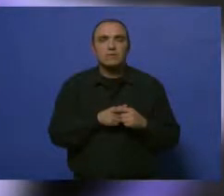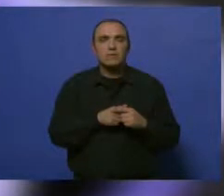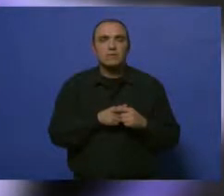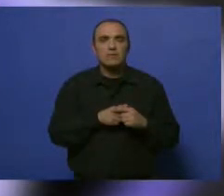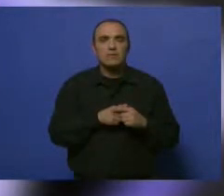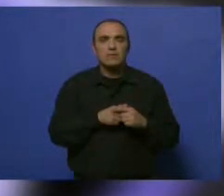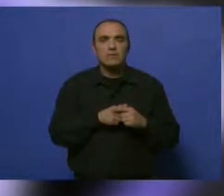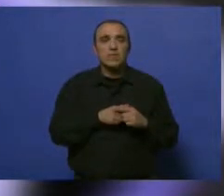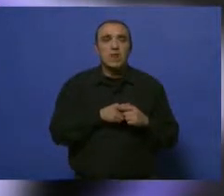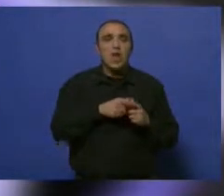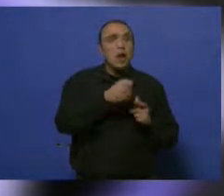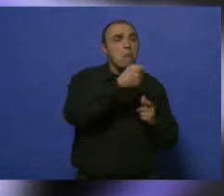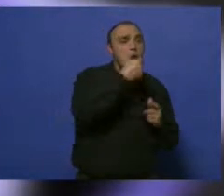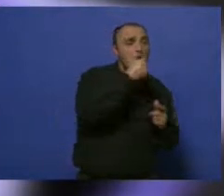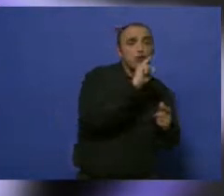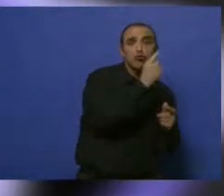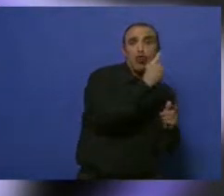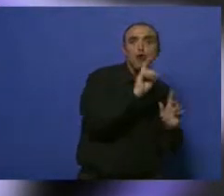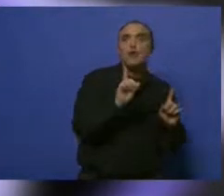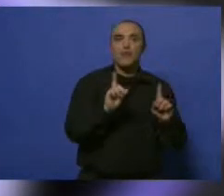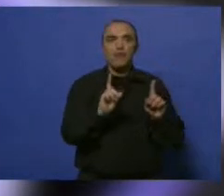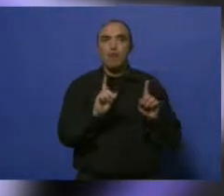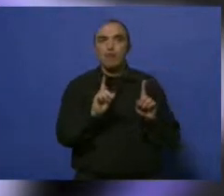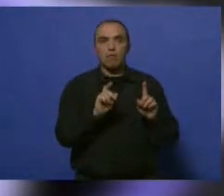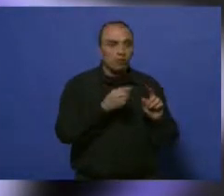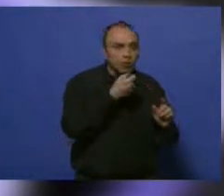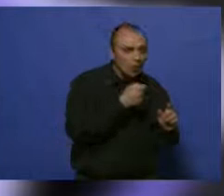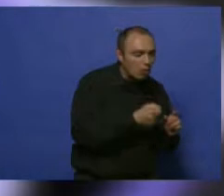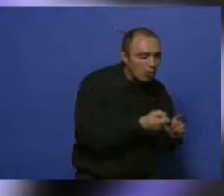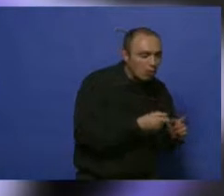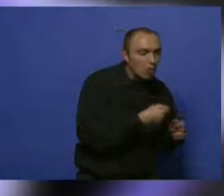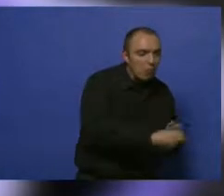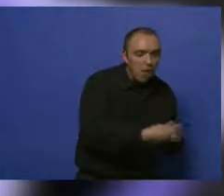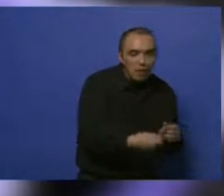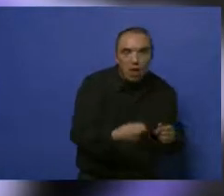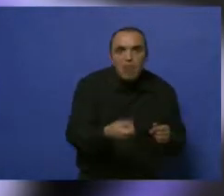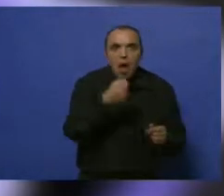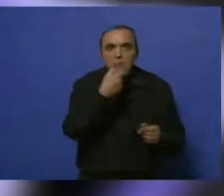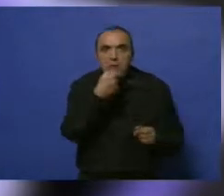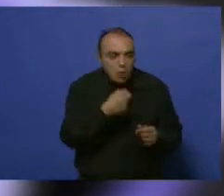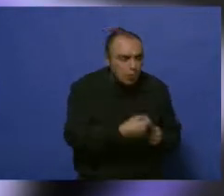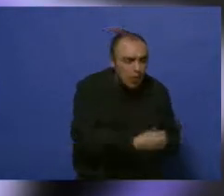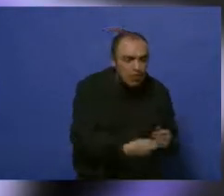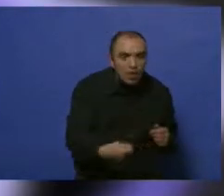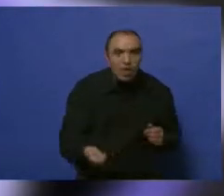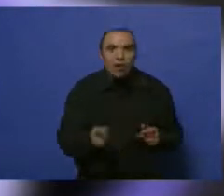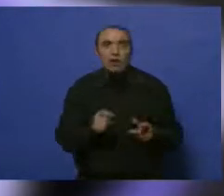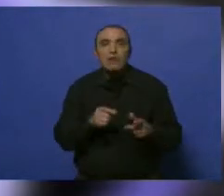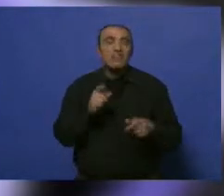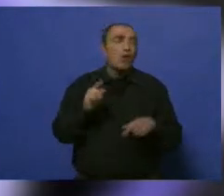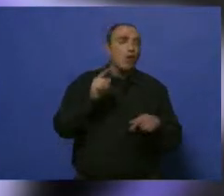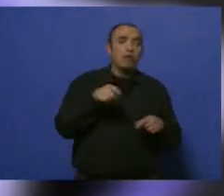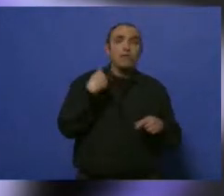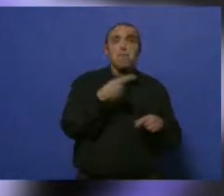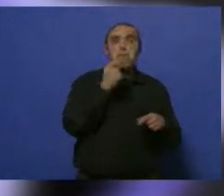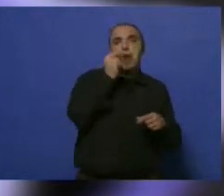automedicarse, no darle a los niños en este momento antibiótico ante la primer garganta que muchas veces los papás tenemos la costumbre de abrirle la